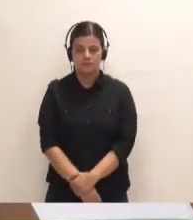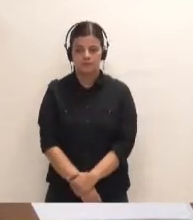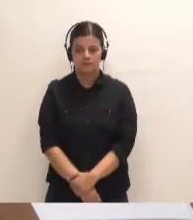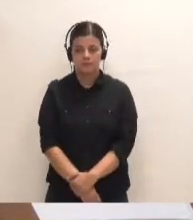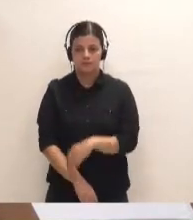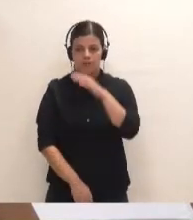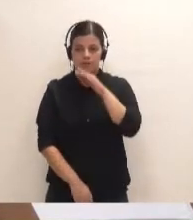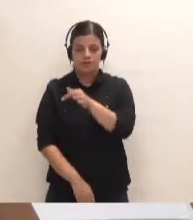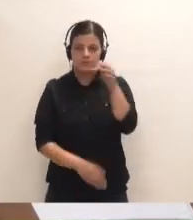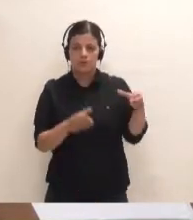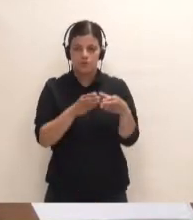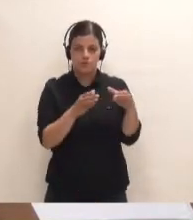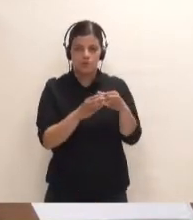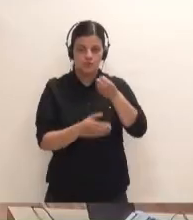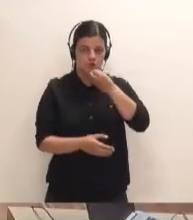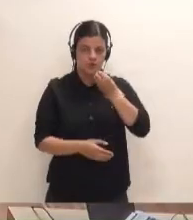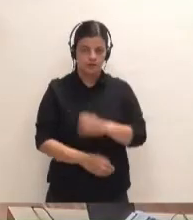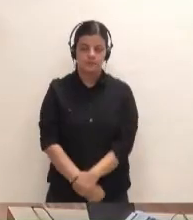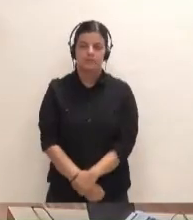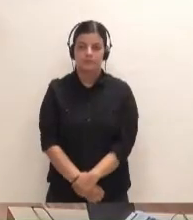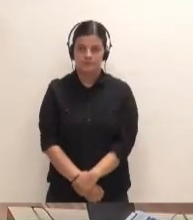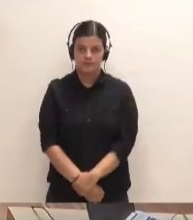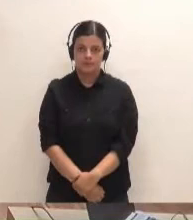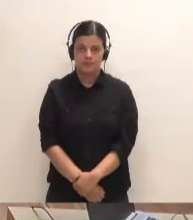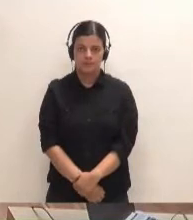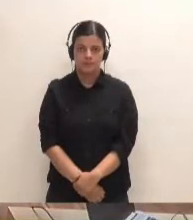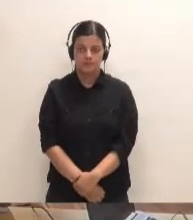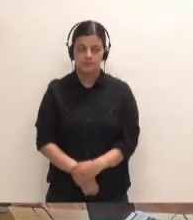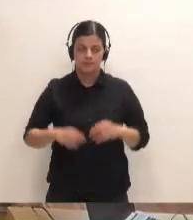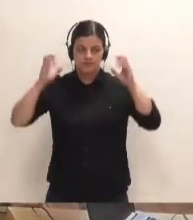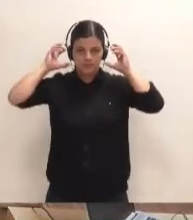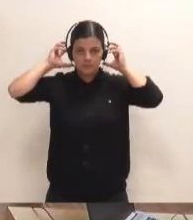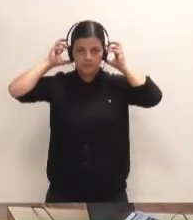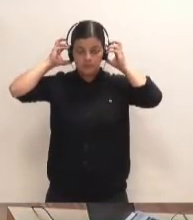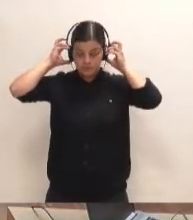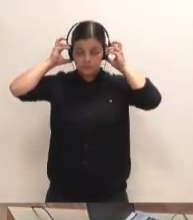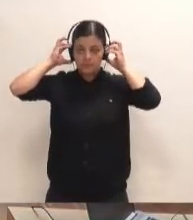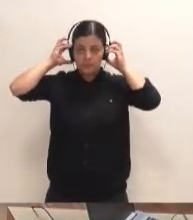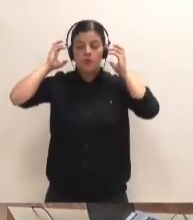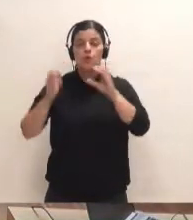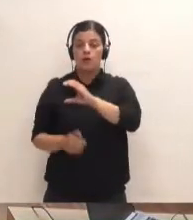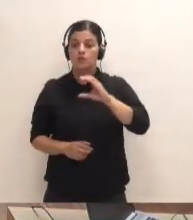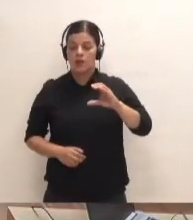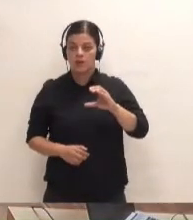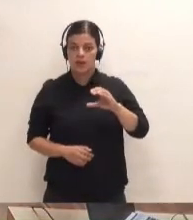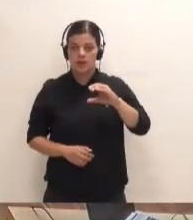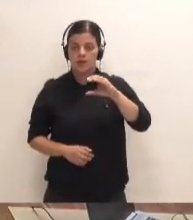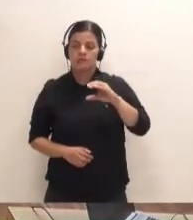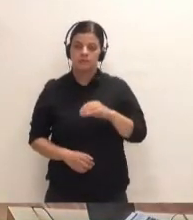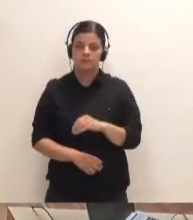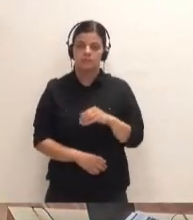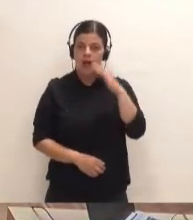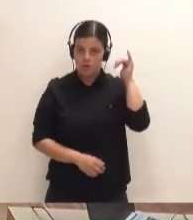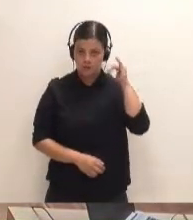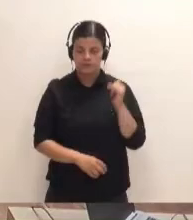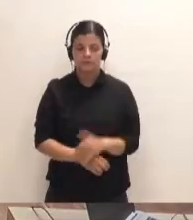Tiene la palabra por el Grupo Socialista de Intervención de esta ocasión, Coalición Canaria. Tiene la palabra don Carlos Alonso. Sí,